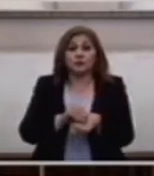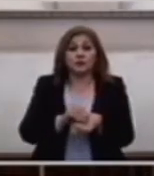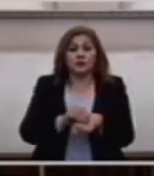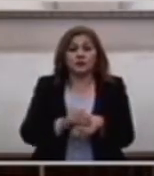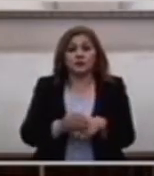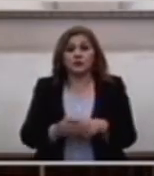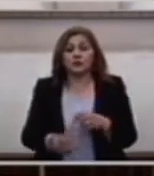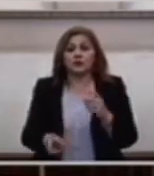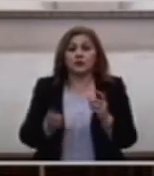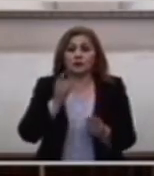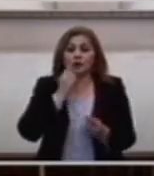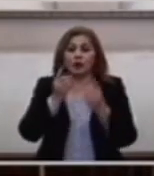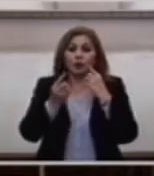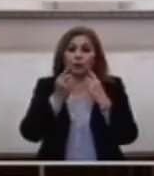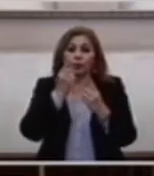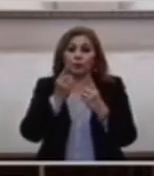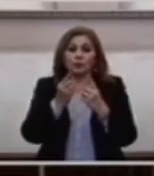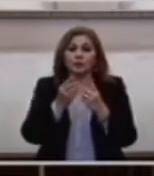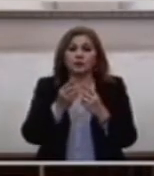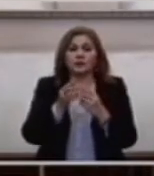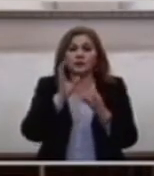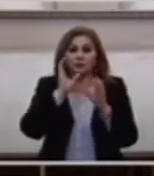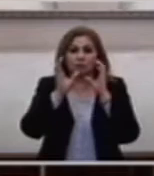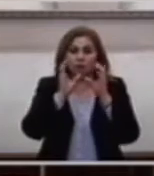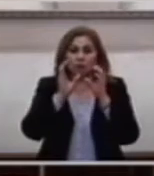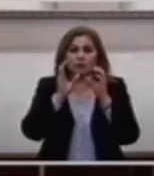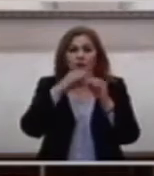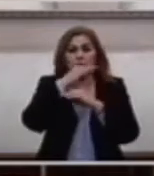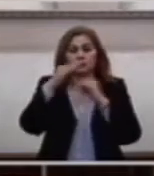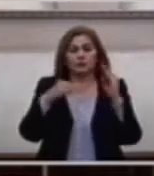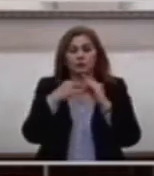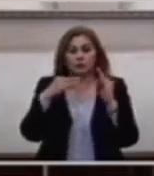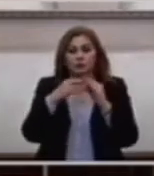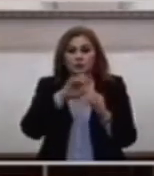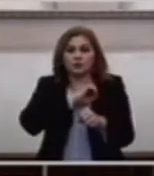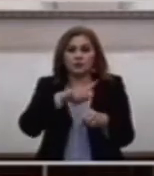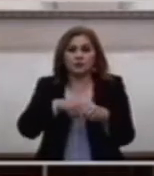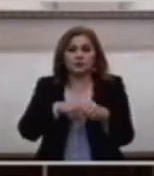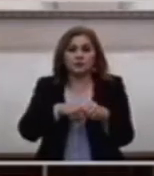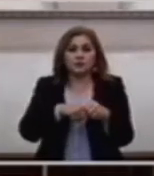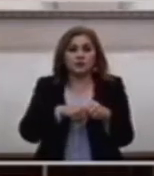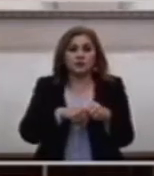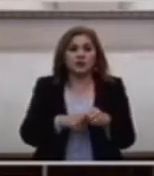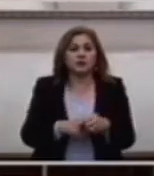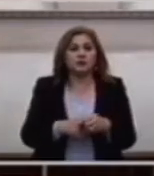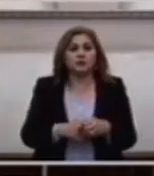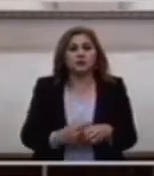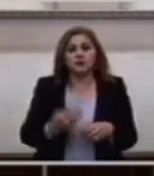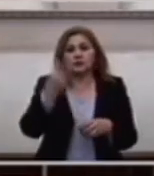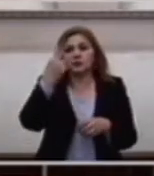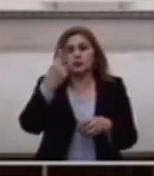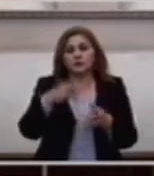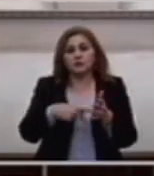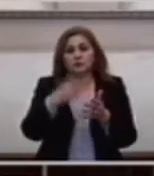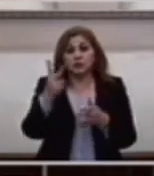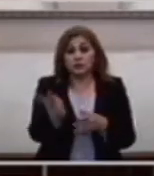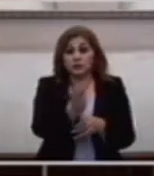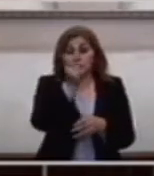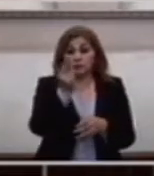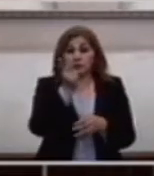diálogo Especial Que lo acabamos De escuchar Cuando por tres veces Le pregunta